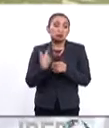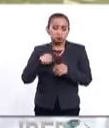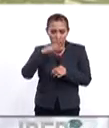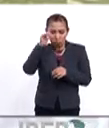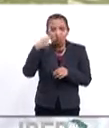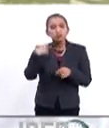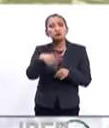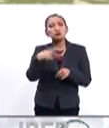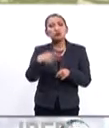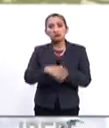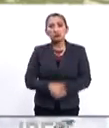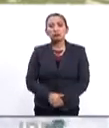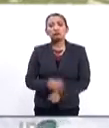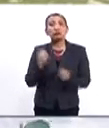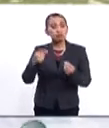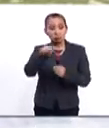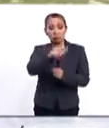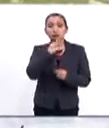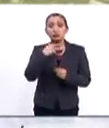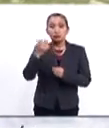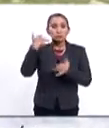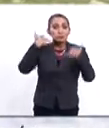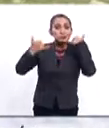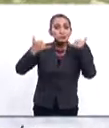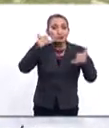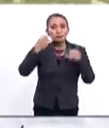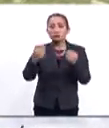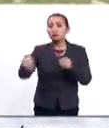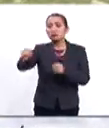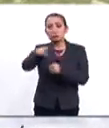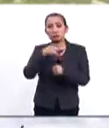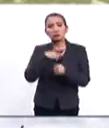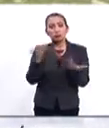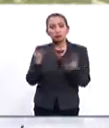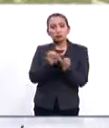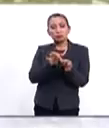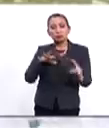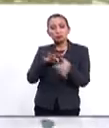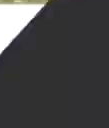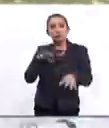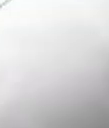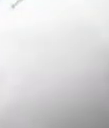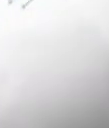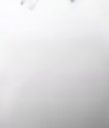estamos de acuerdo contigo. Muchos de ellos me están llamando. Y muchos de ellos se están separando.